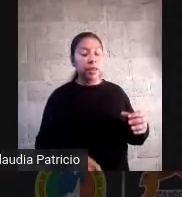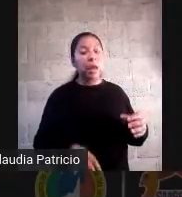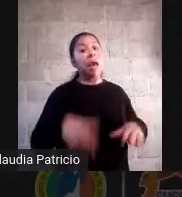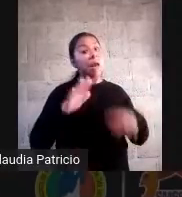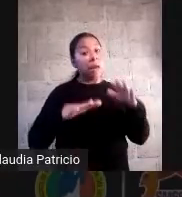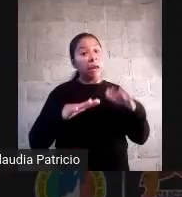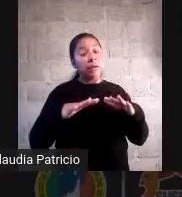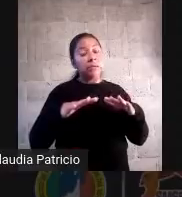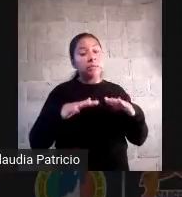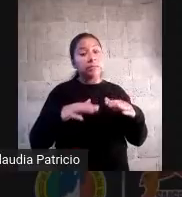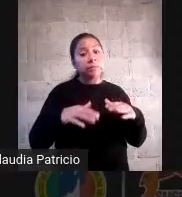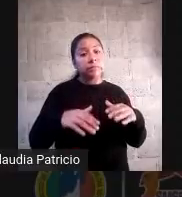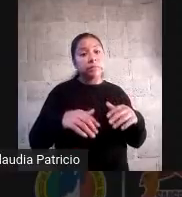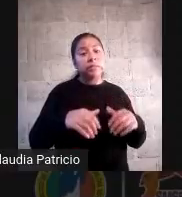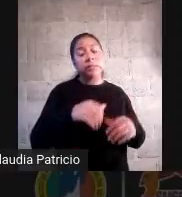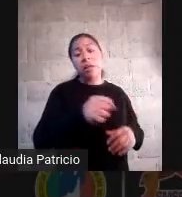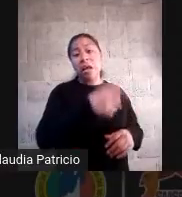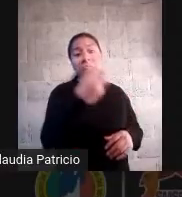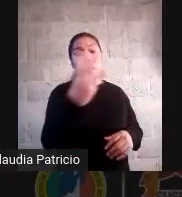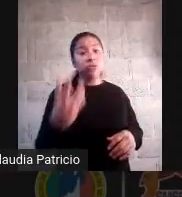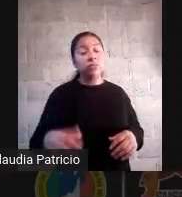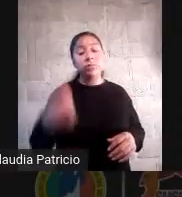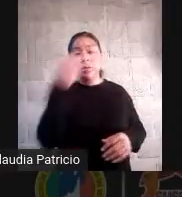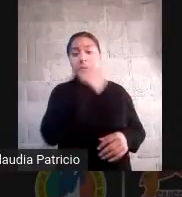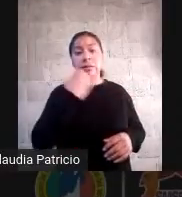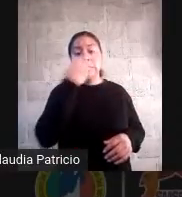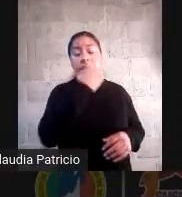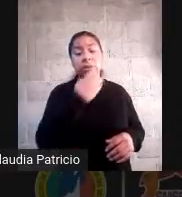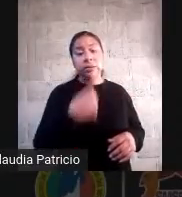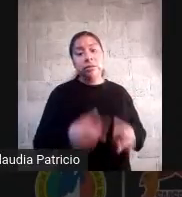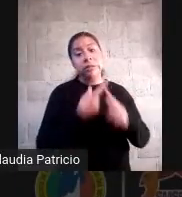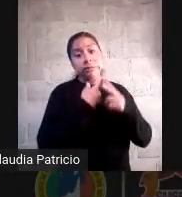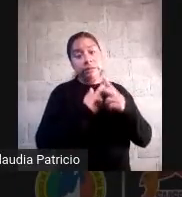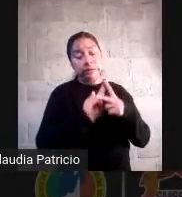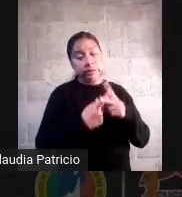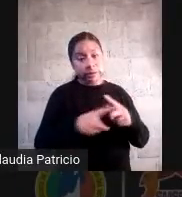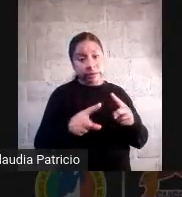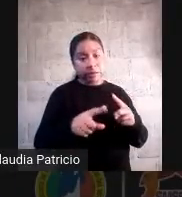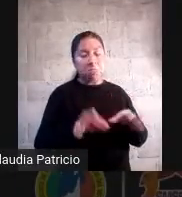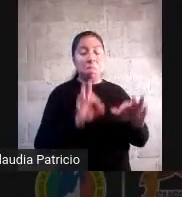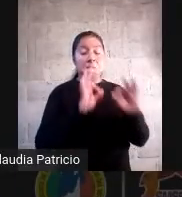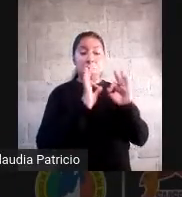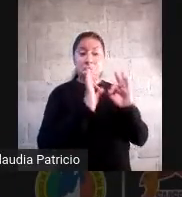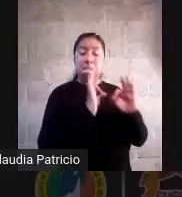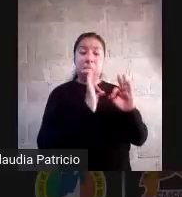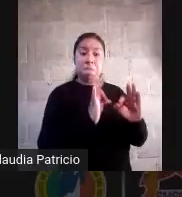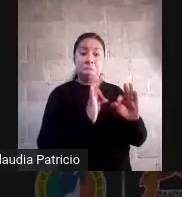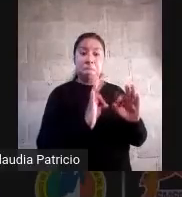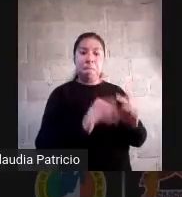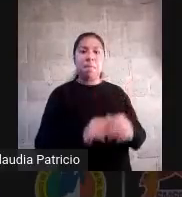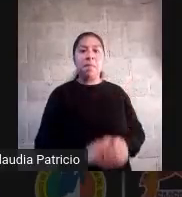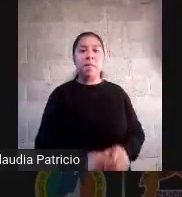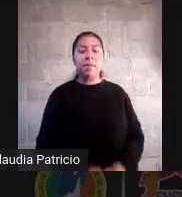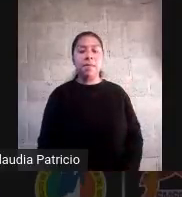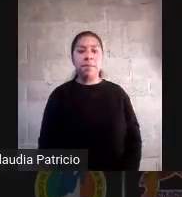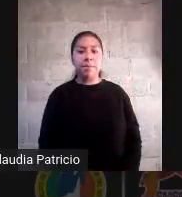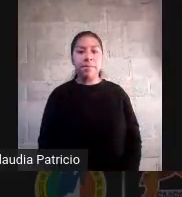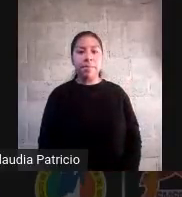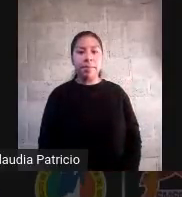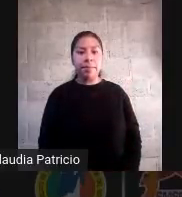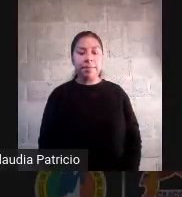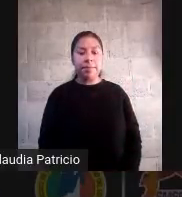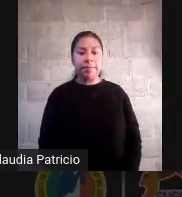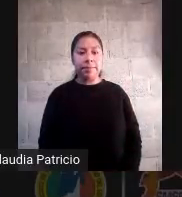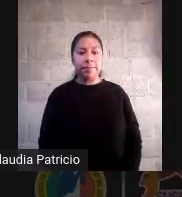fabuloso en los primeros momentos cuando se instauran los clubes y le dieron cabal entendimiento a